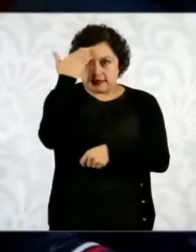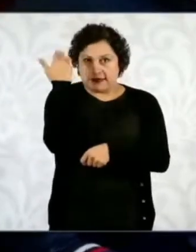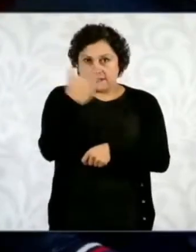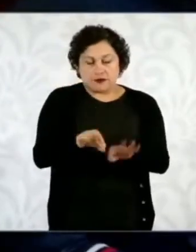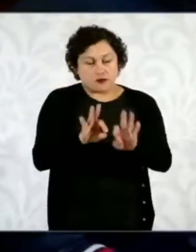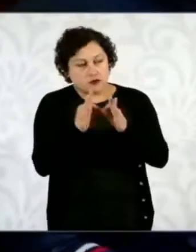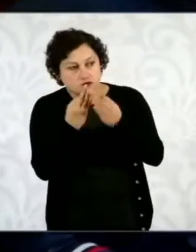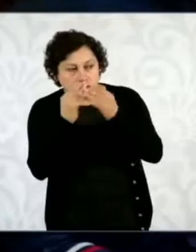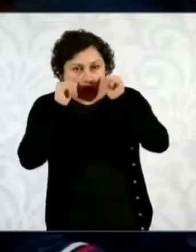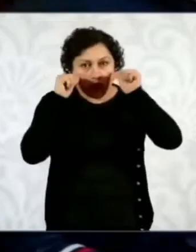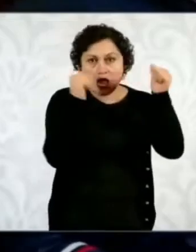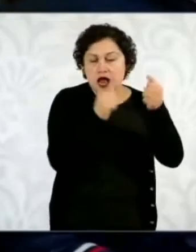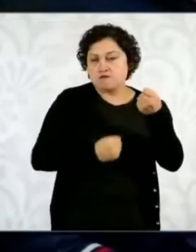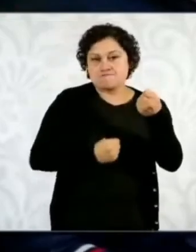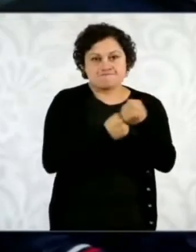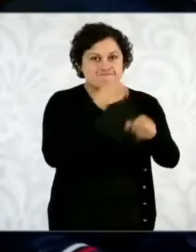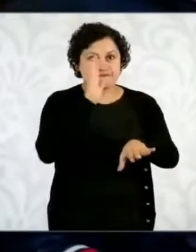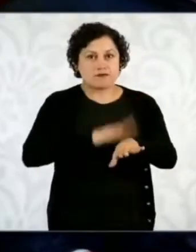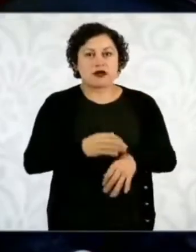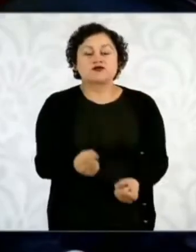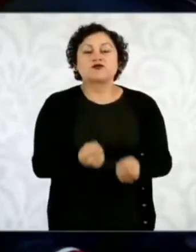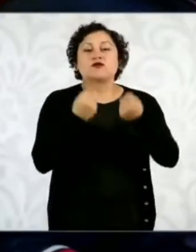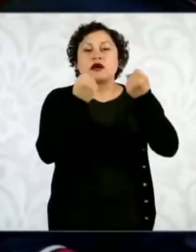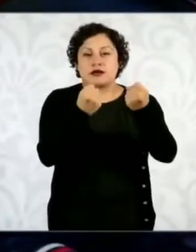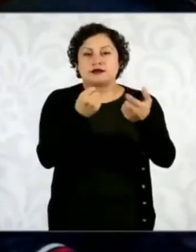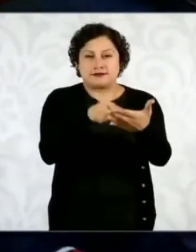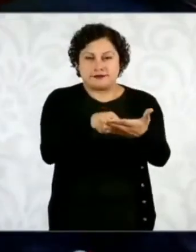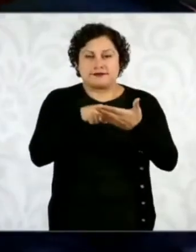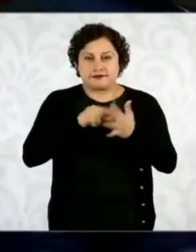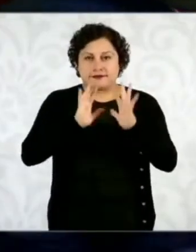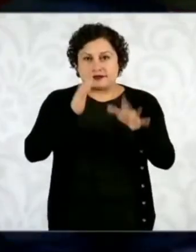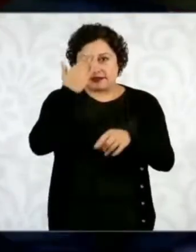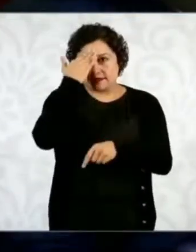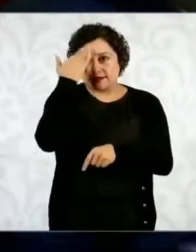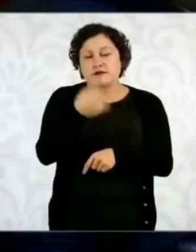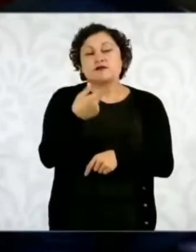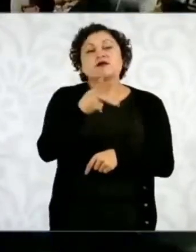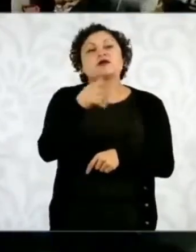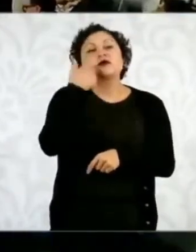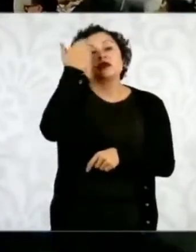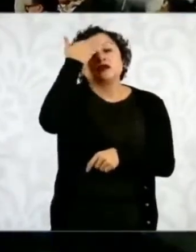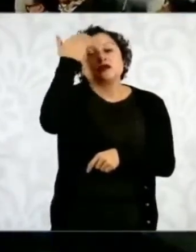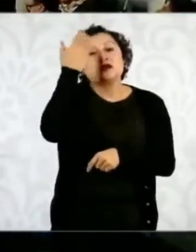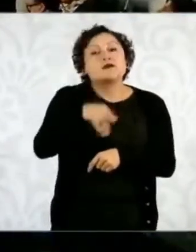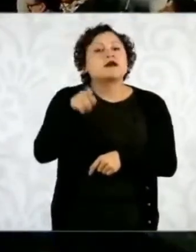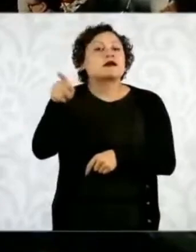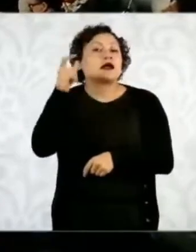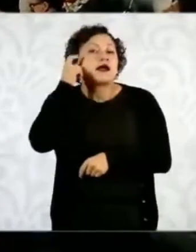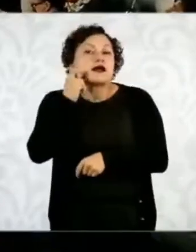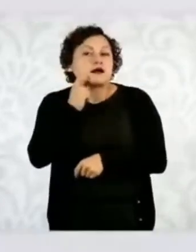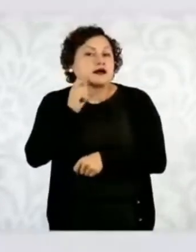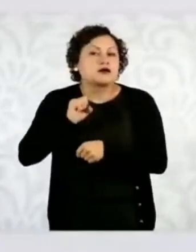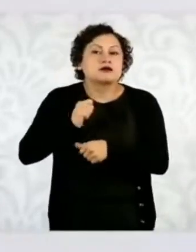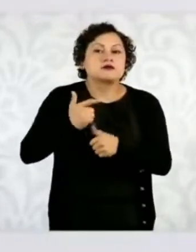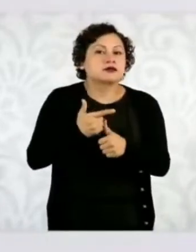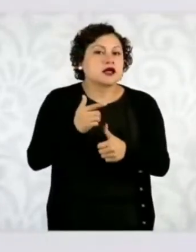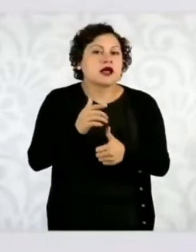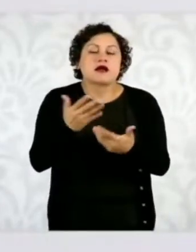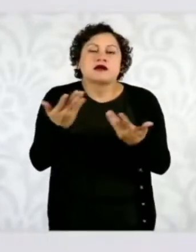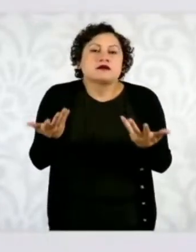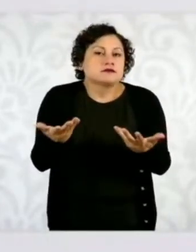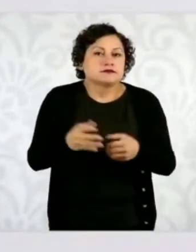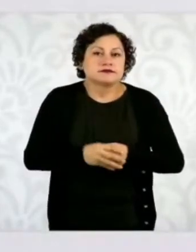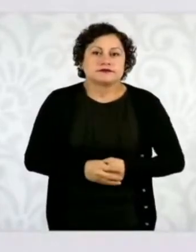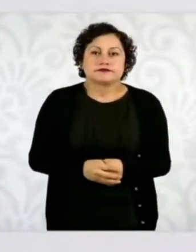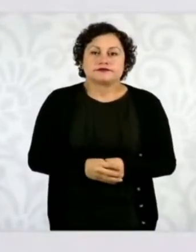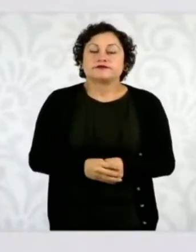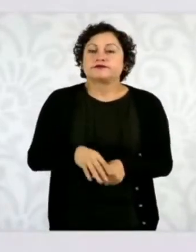en el mismo sentido para Guerrero, si va a haber alguna estrategia especial, por favor. Sí. Hoy también estuvo, recuerden que el lunes